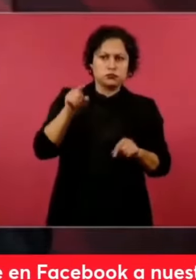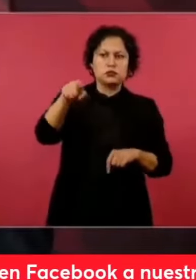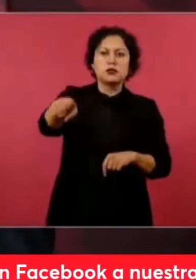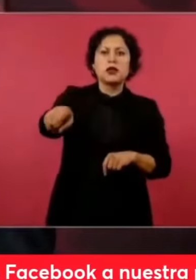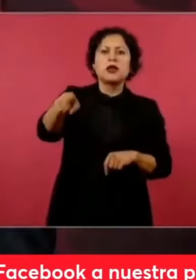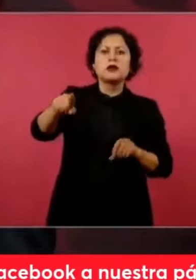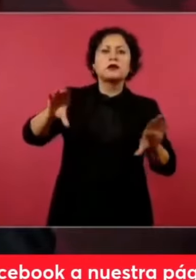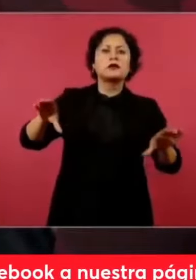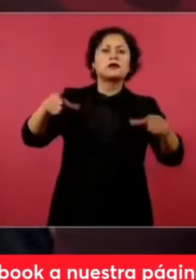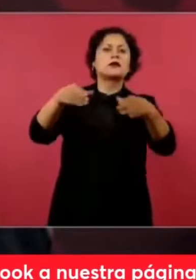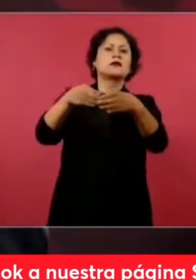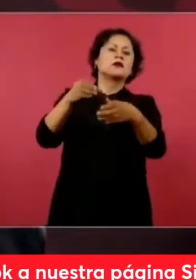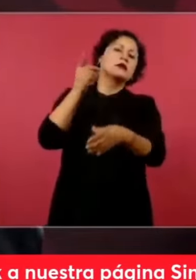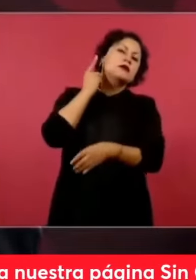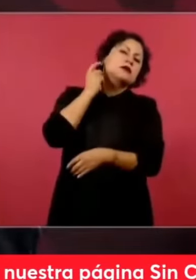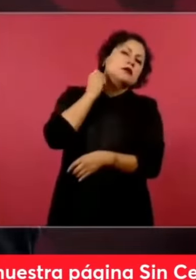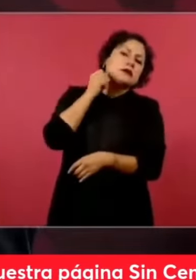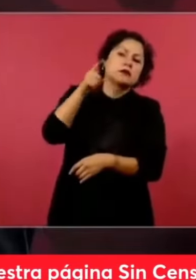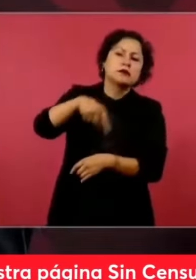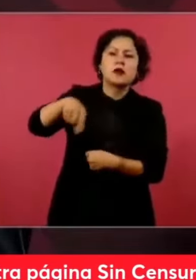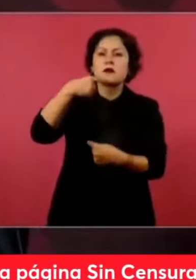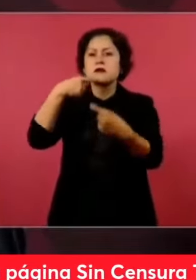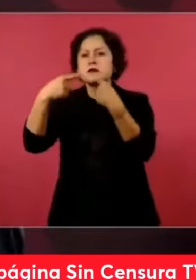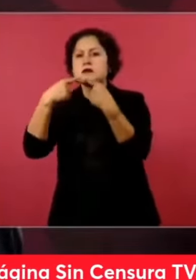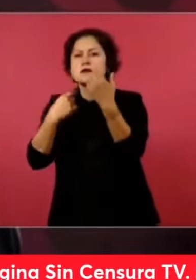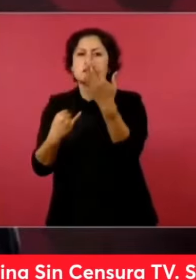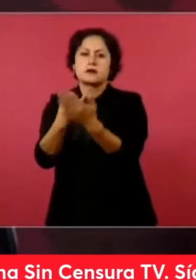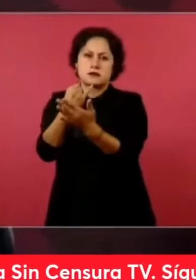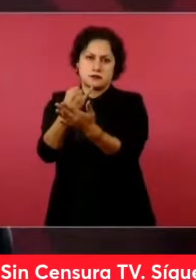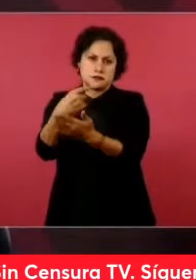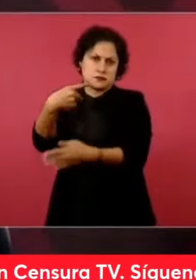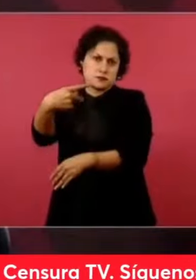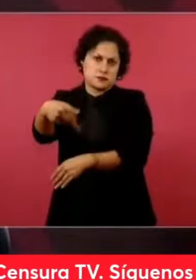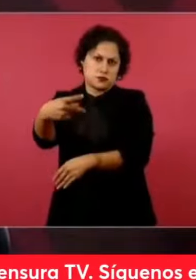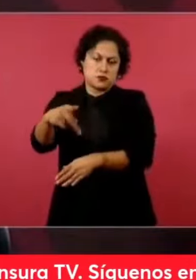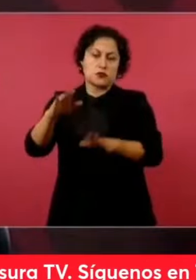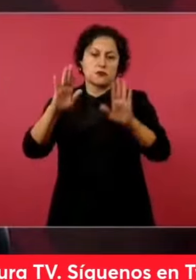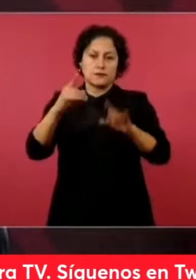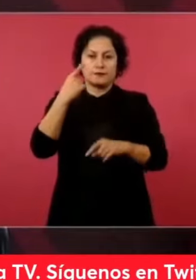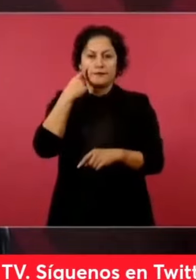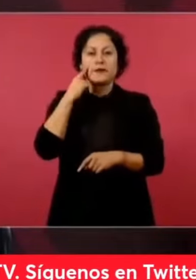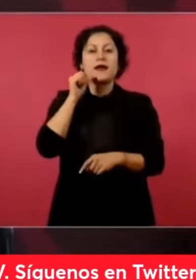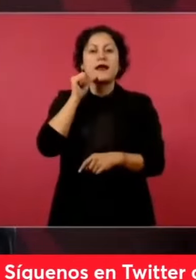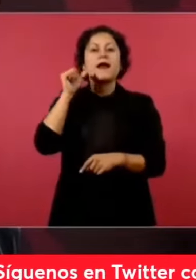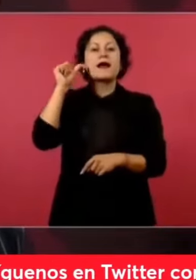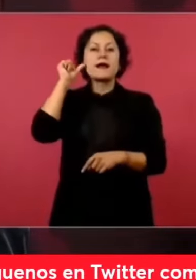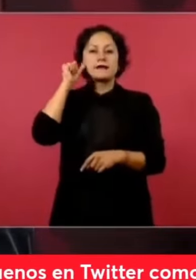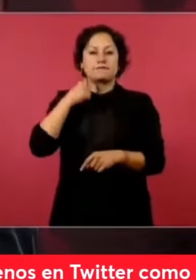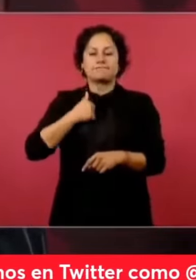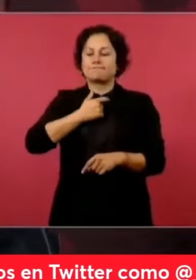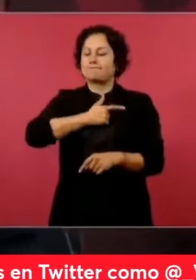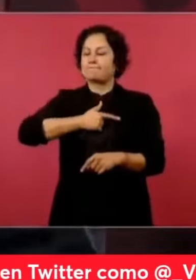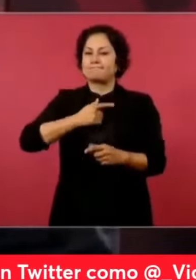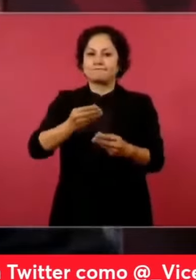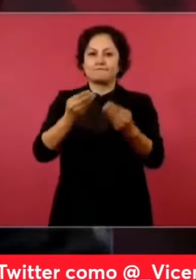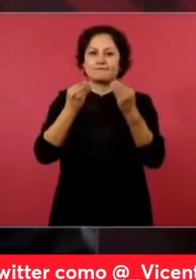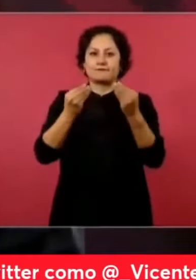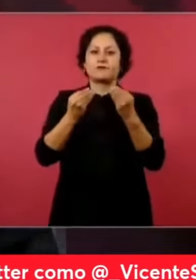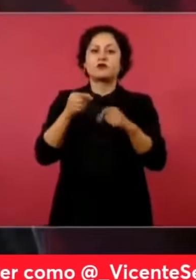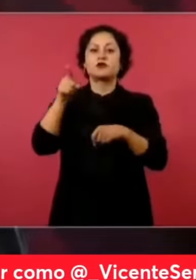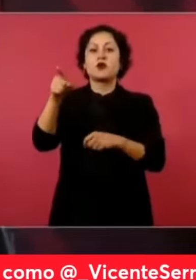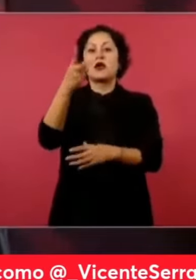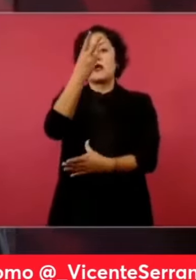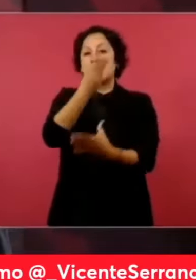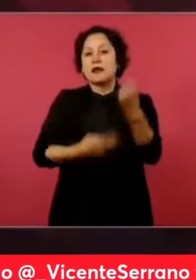Ayer me gustó mucho que en la Permanente ya se aprobaran los